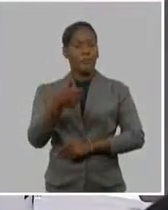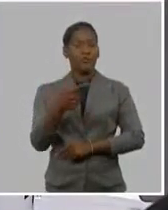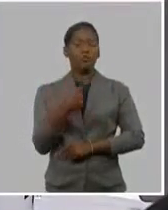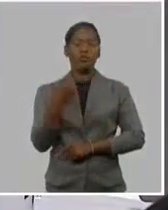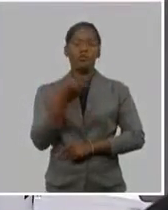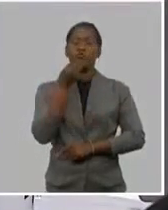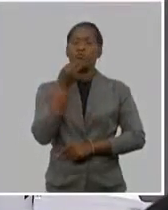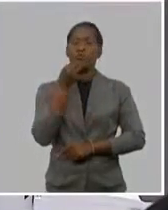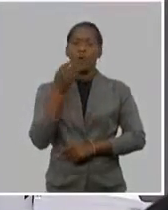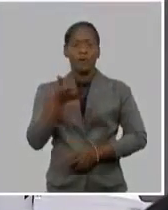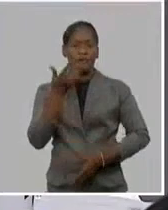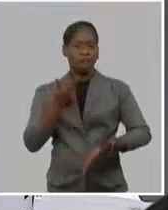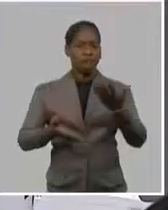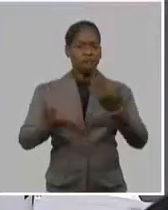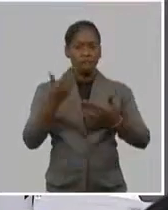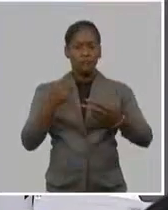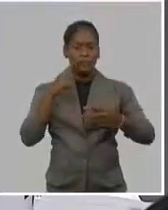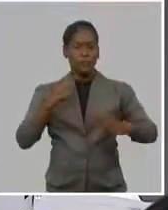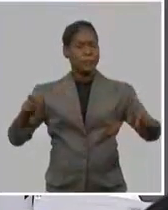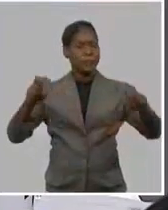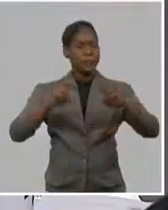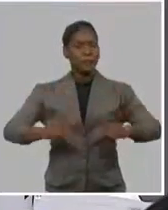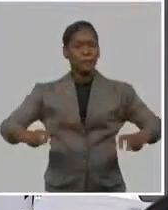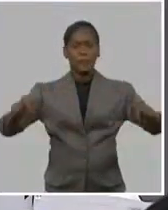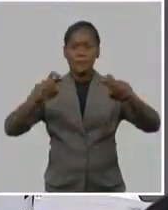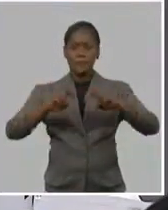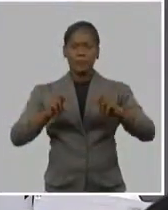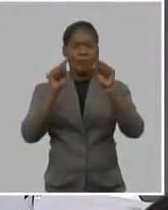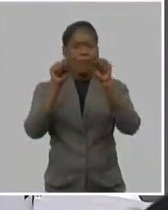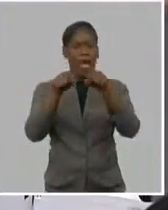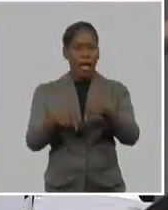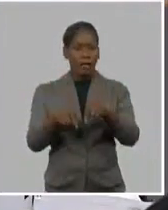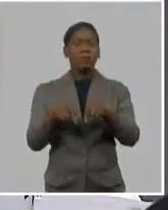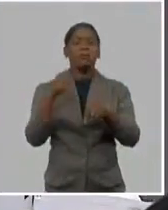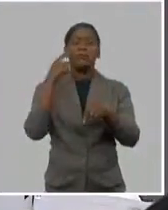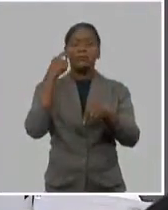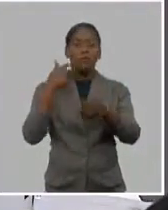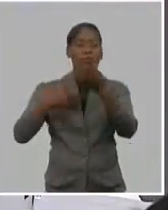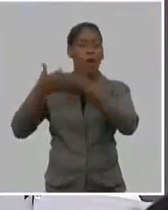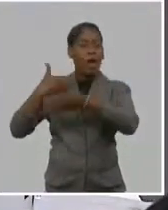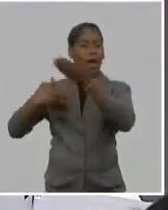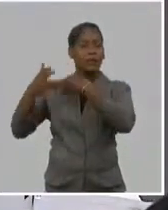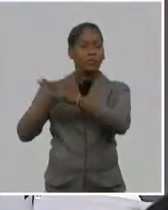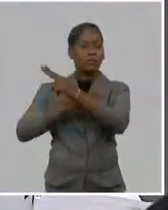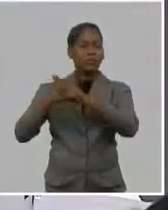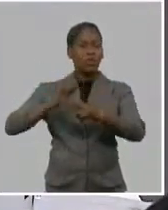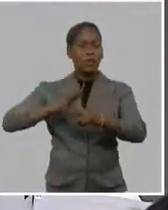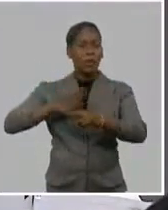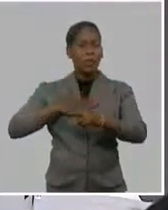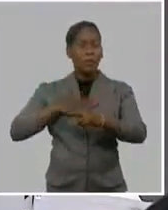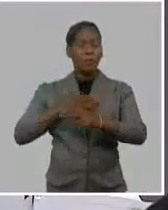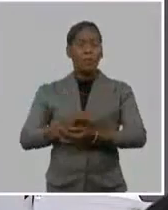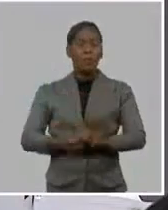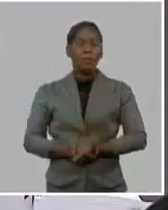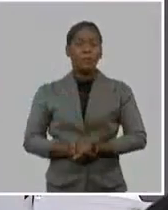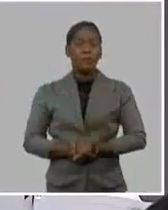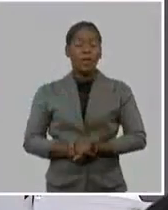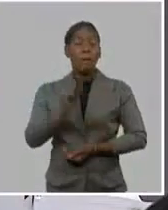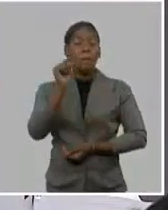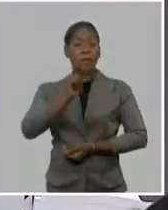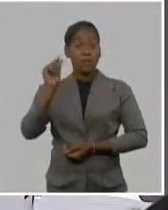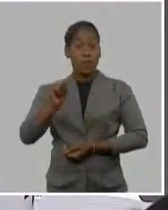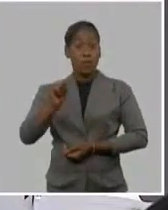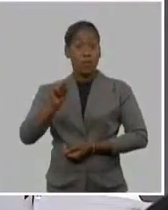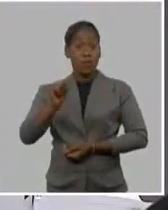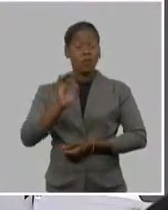a nuestras ciencias sociales también como elemento cardinal. los expertos nos decía nuestro primer secretario, vayamos a los que saben de los